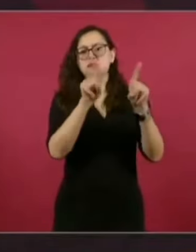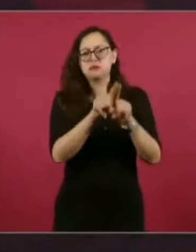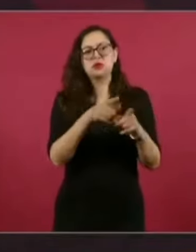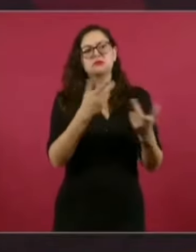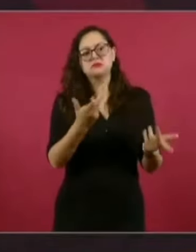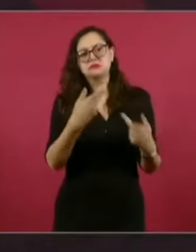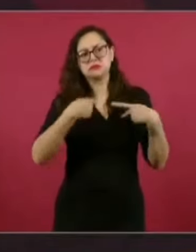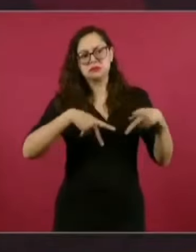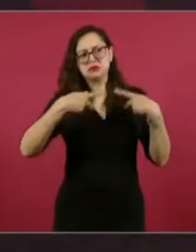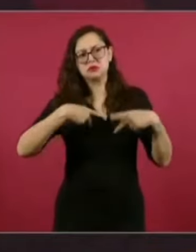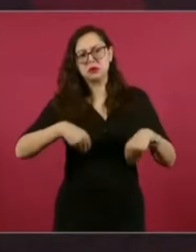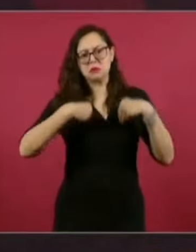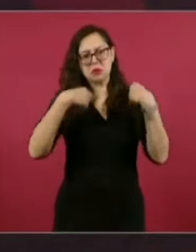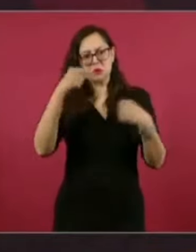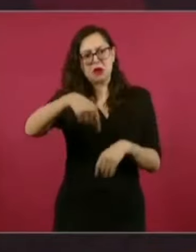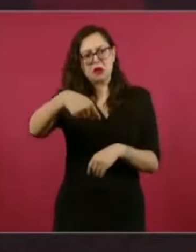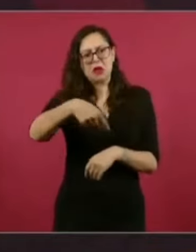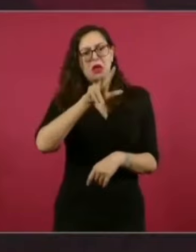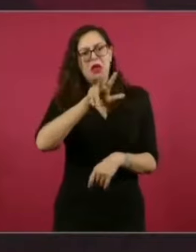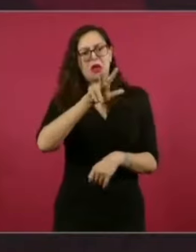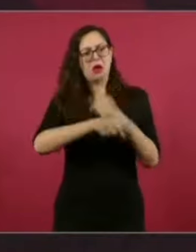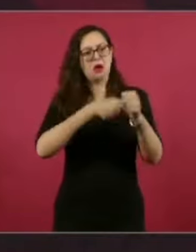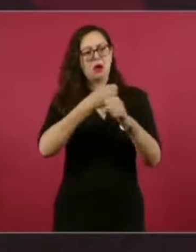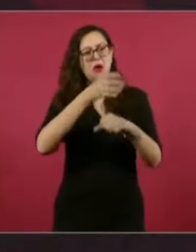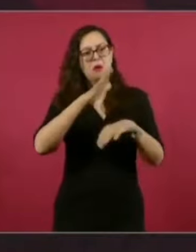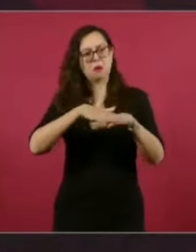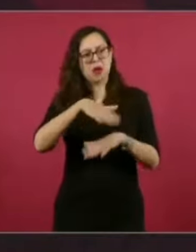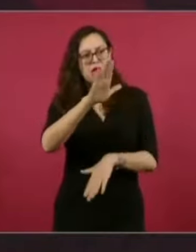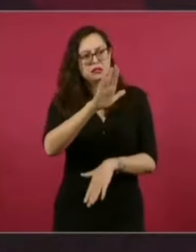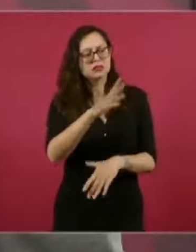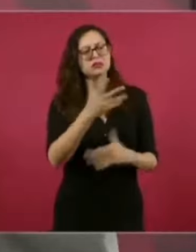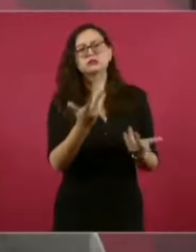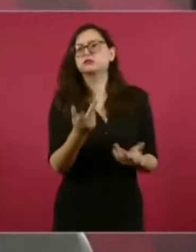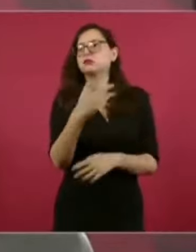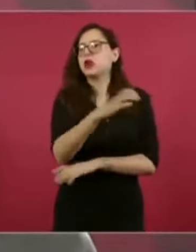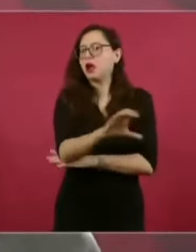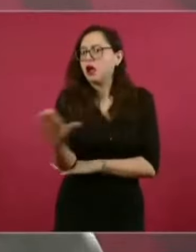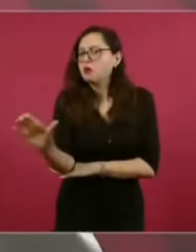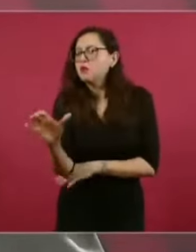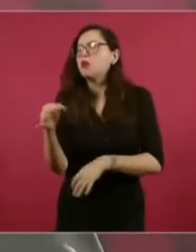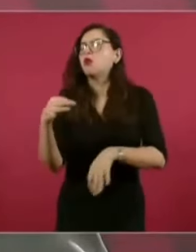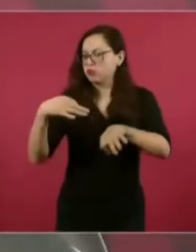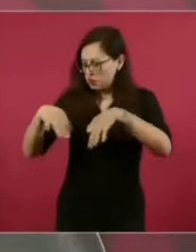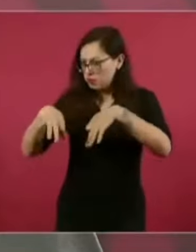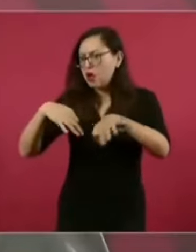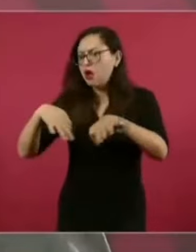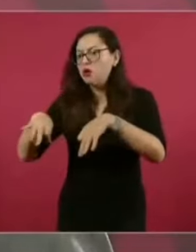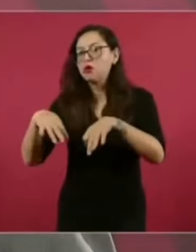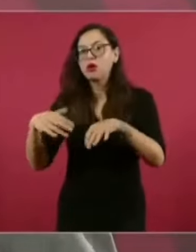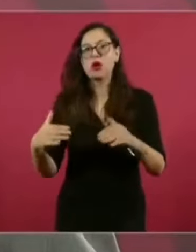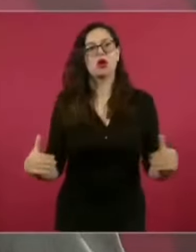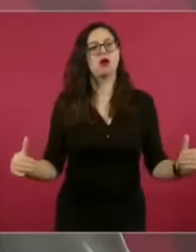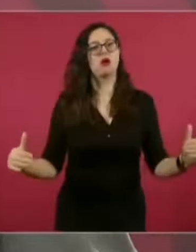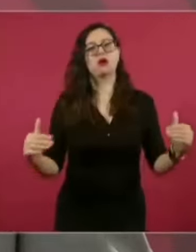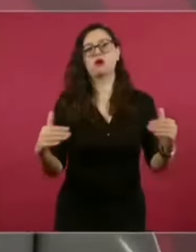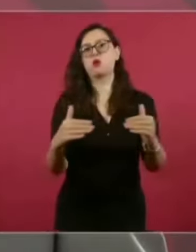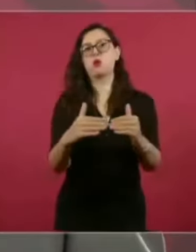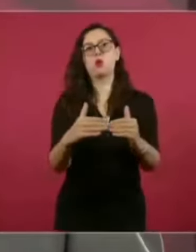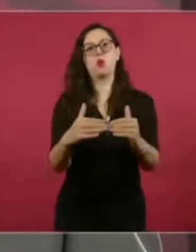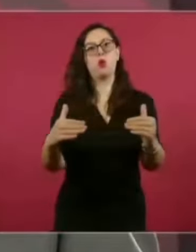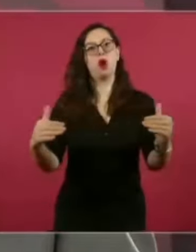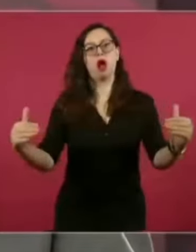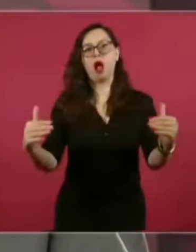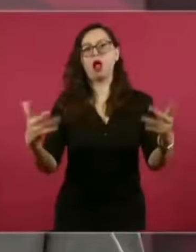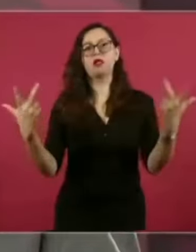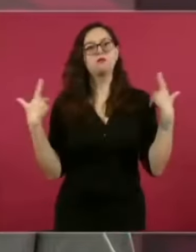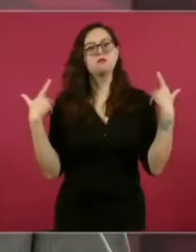que es ciudadano, un campesino, un obrero, un maestro, un